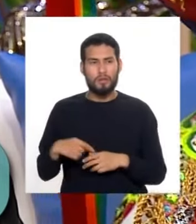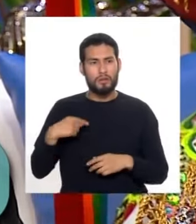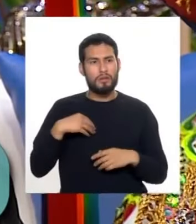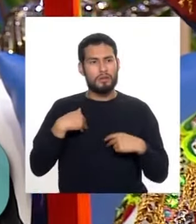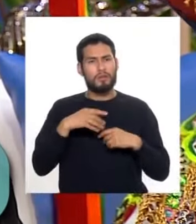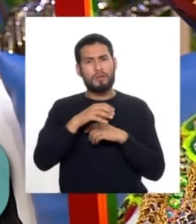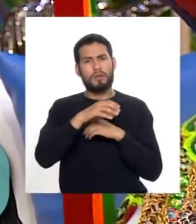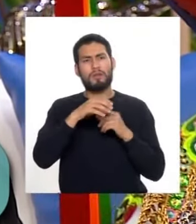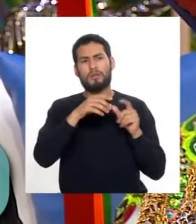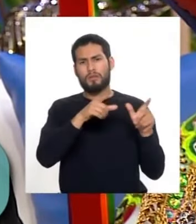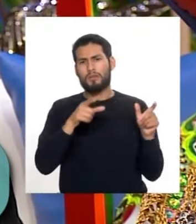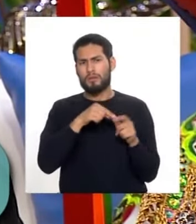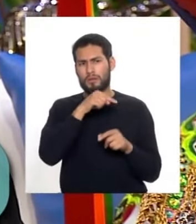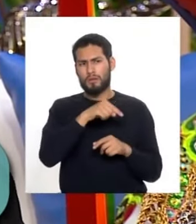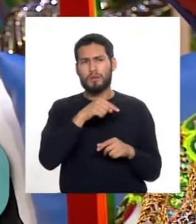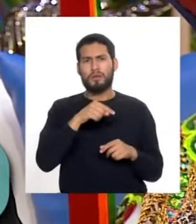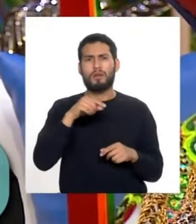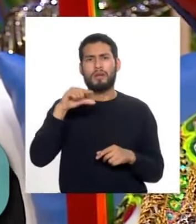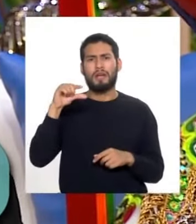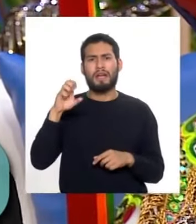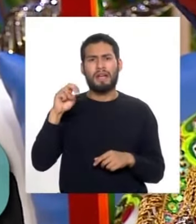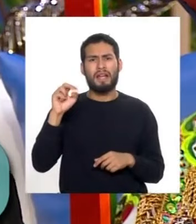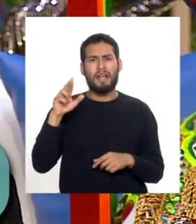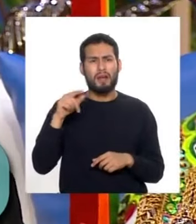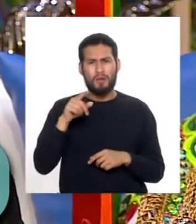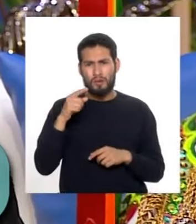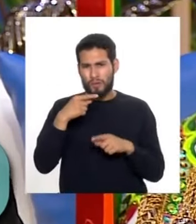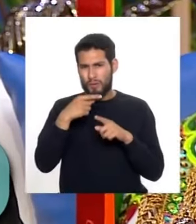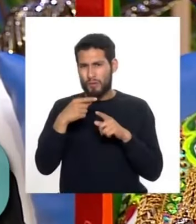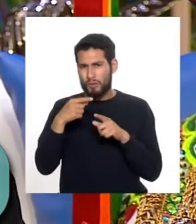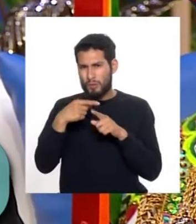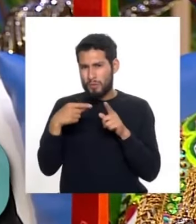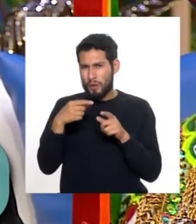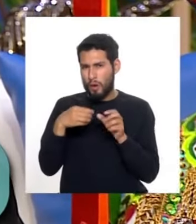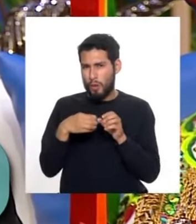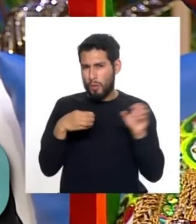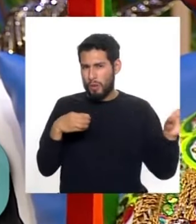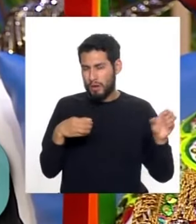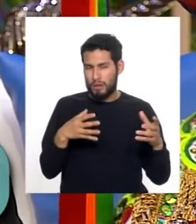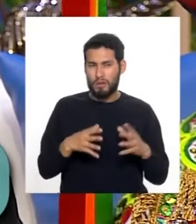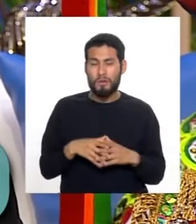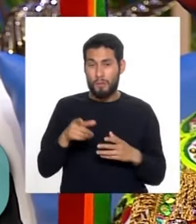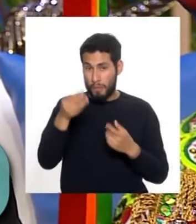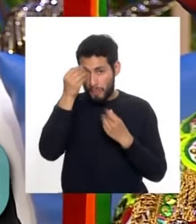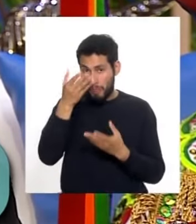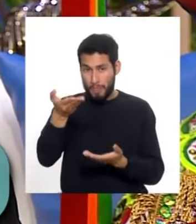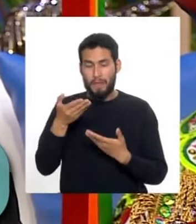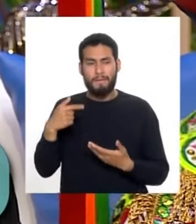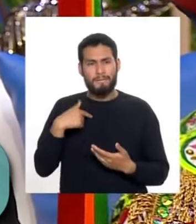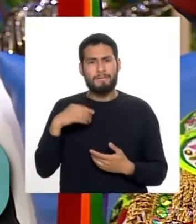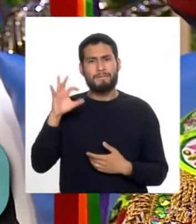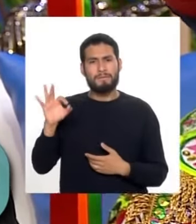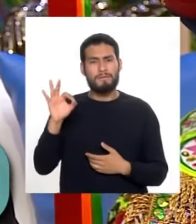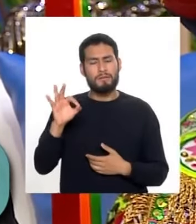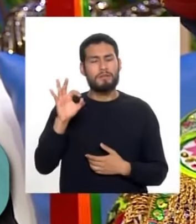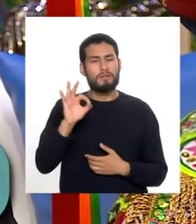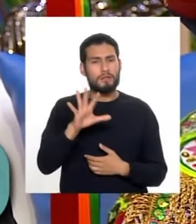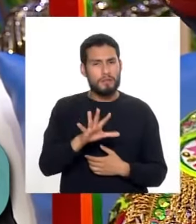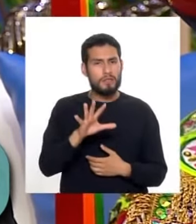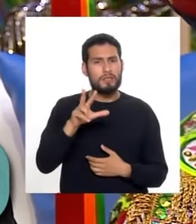estamos acá por el Estadio San Genaro, ahí a media cuadra, y cualquier dato estamos con el teléfono, 9, 95,